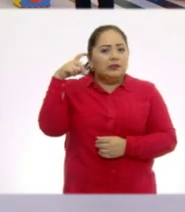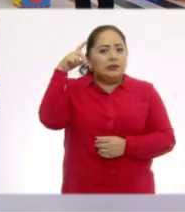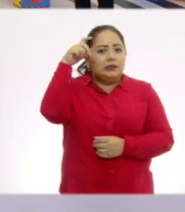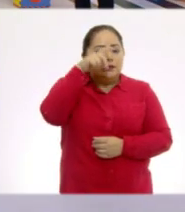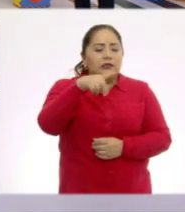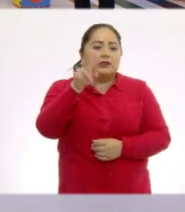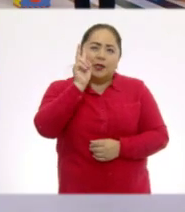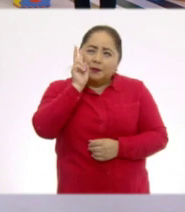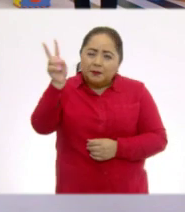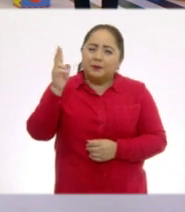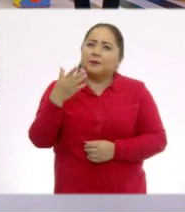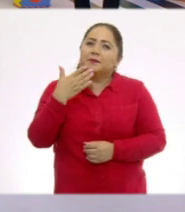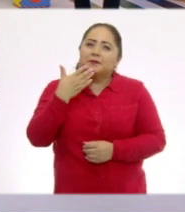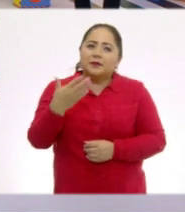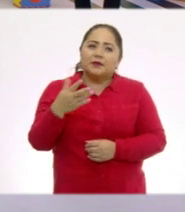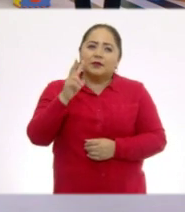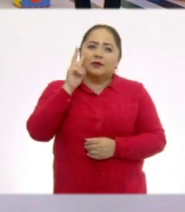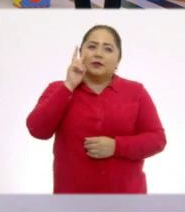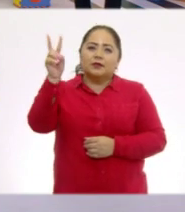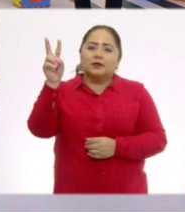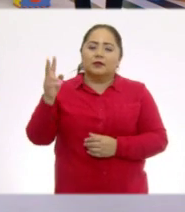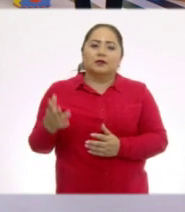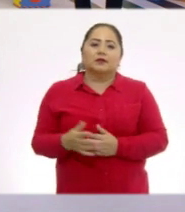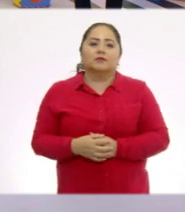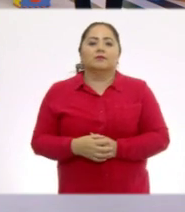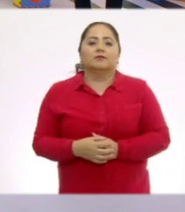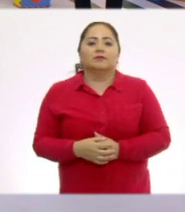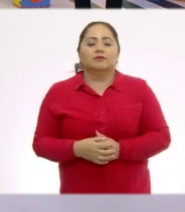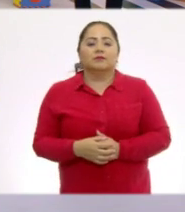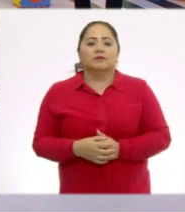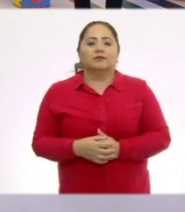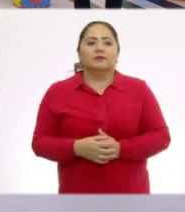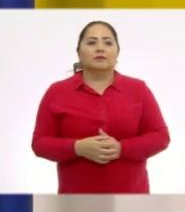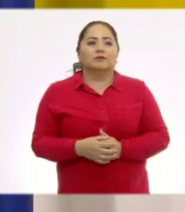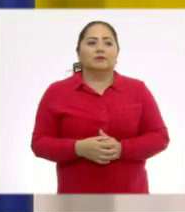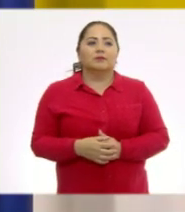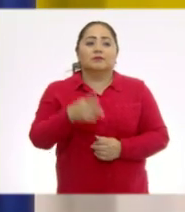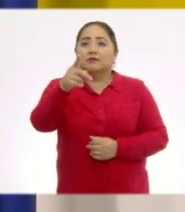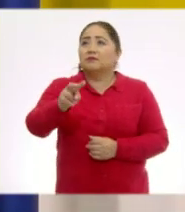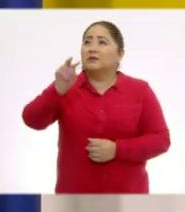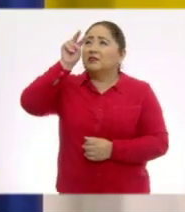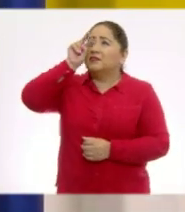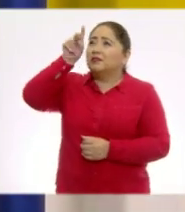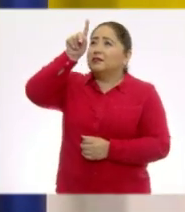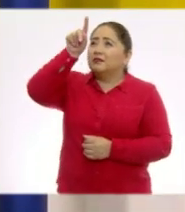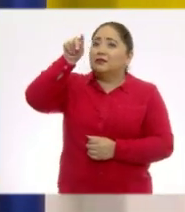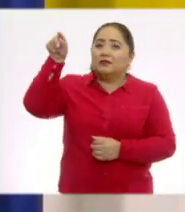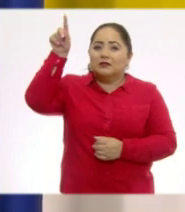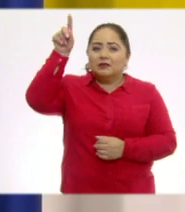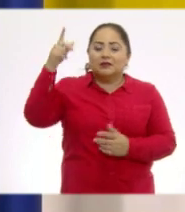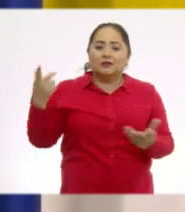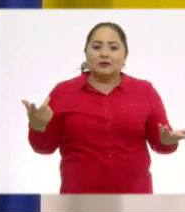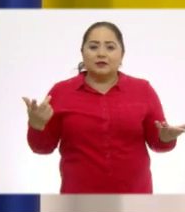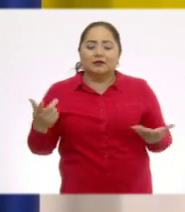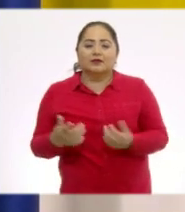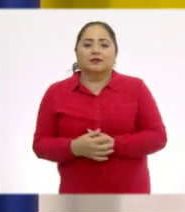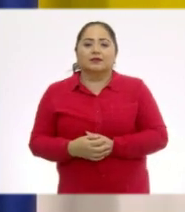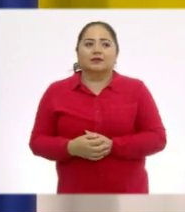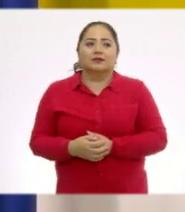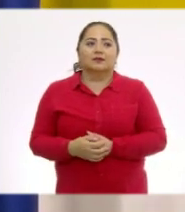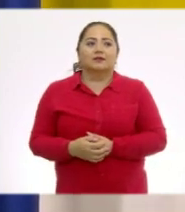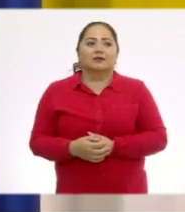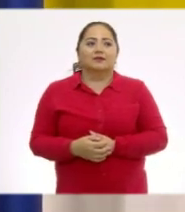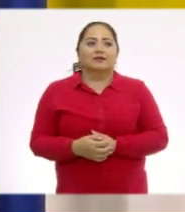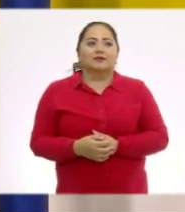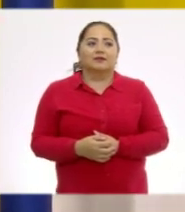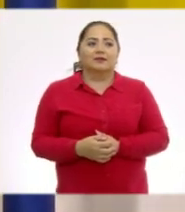Pepe. Observa, la voltea, No quiero voltear porque me sé que no, pero... Ve, observa. ¡Ah! La de arriba, la de arriba. ¡Ah!